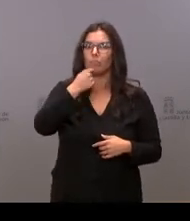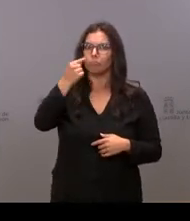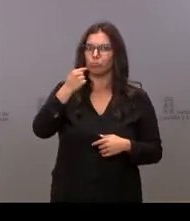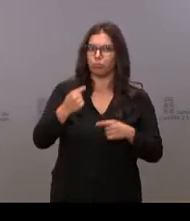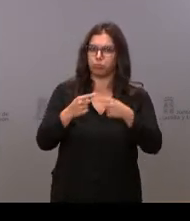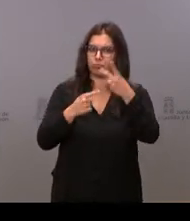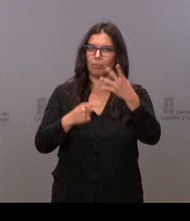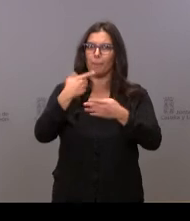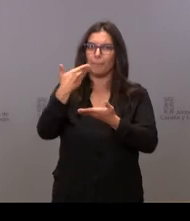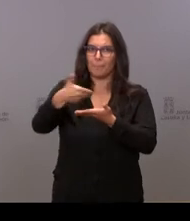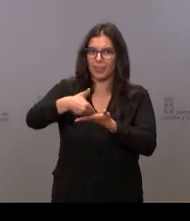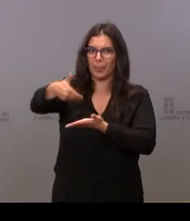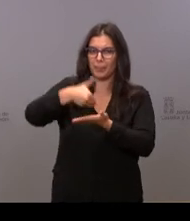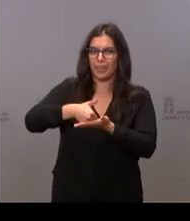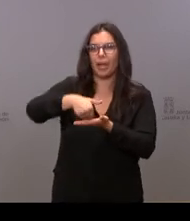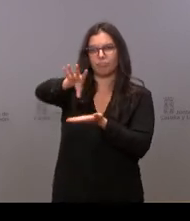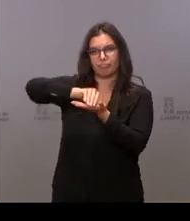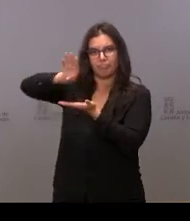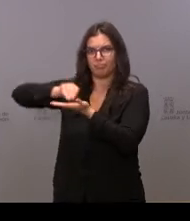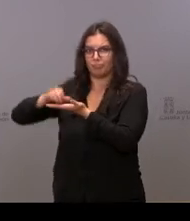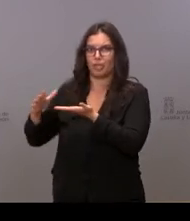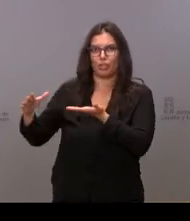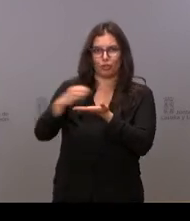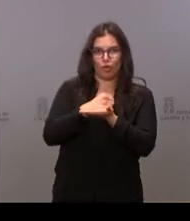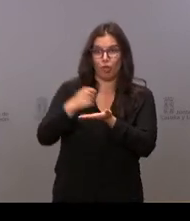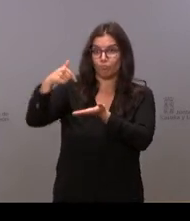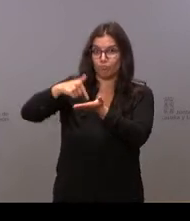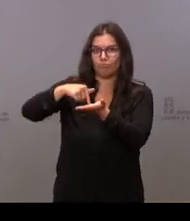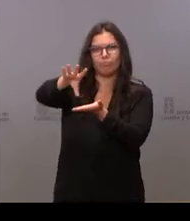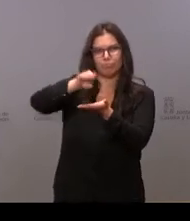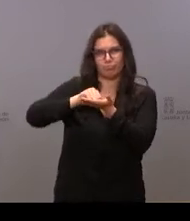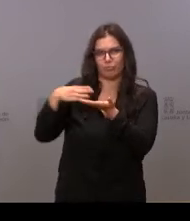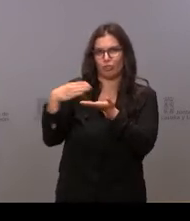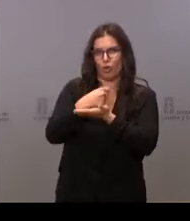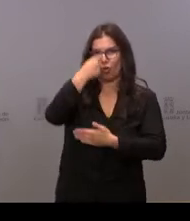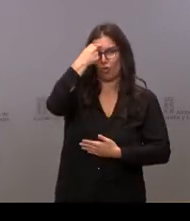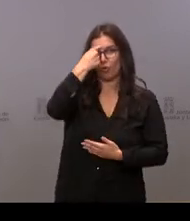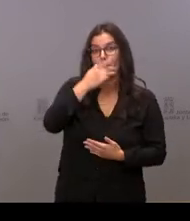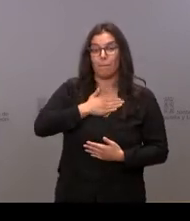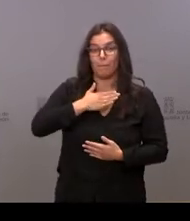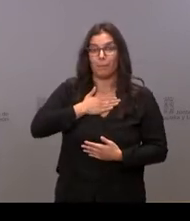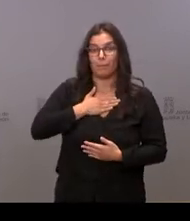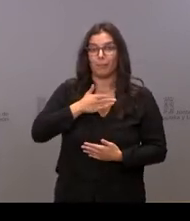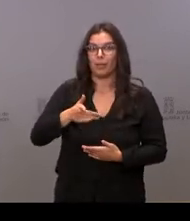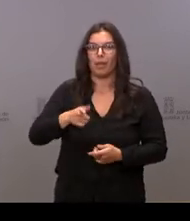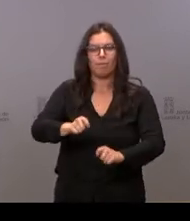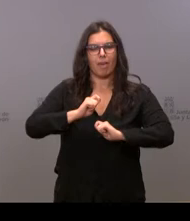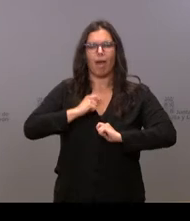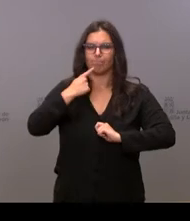habéis pedido, de lo que nos habéis reclamado y para mí eso es una autoexigencia.